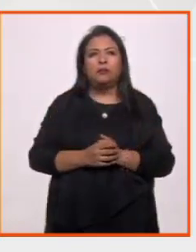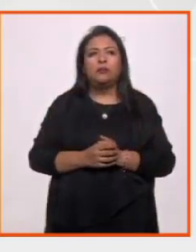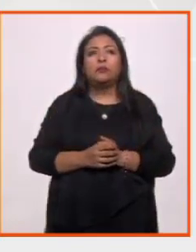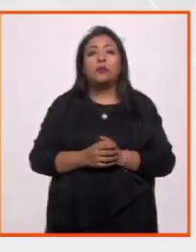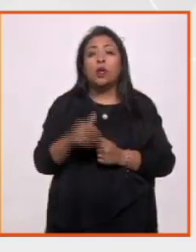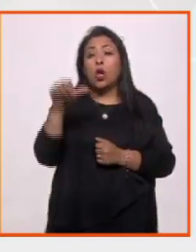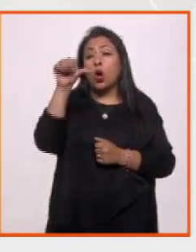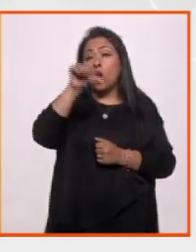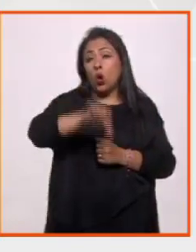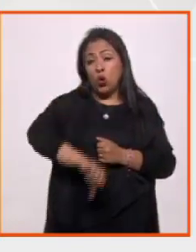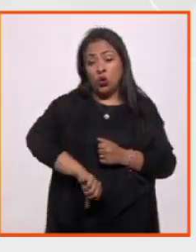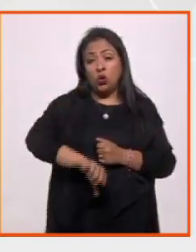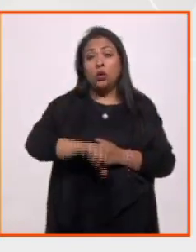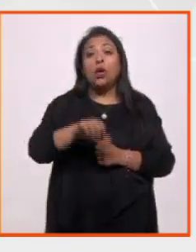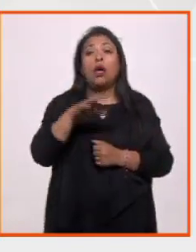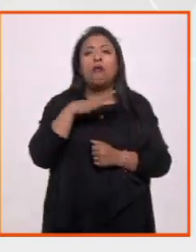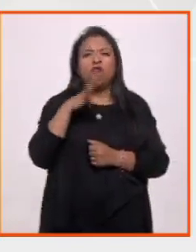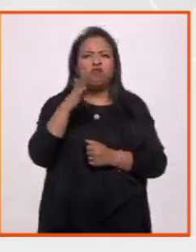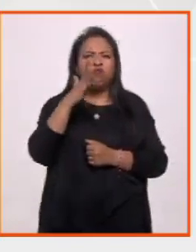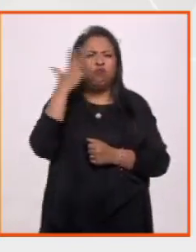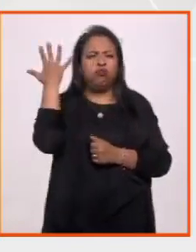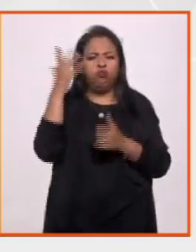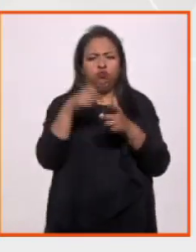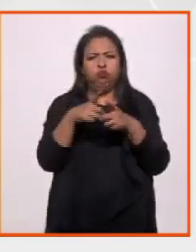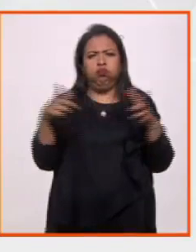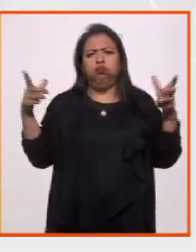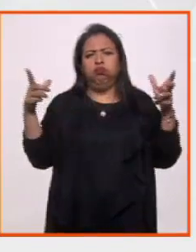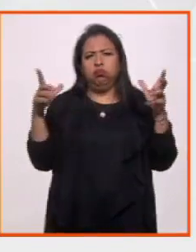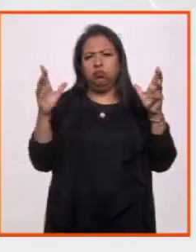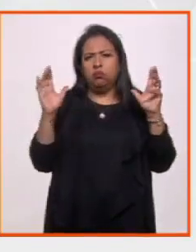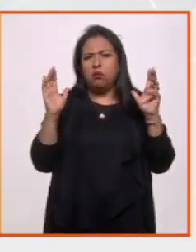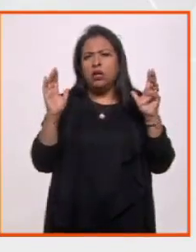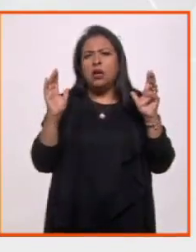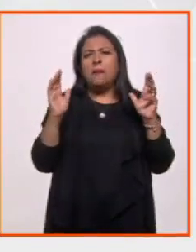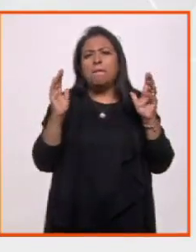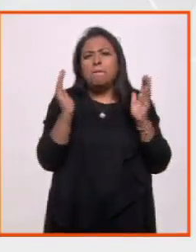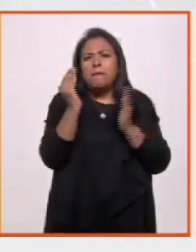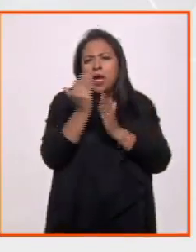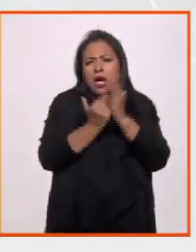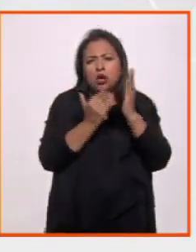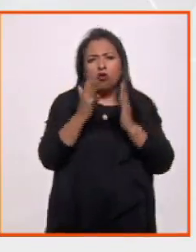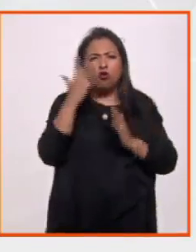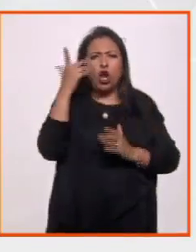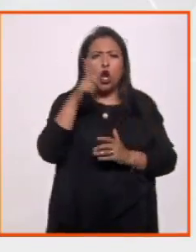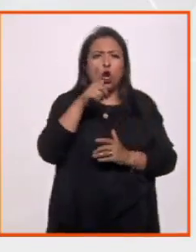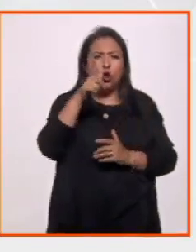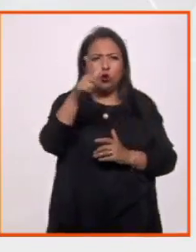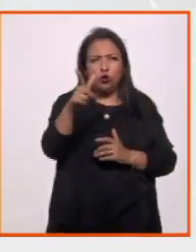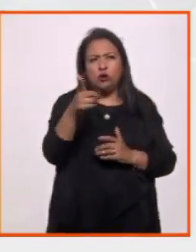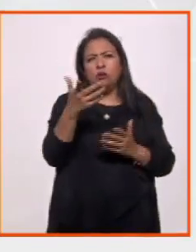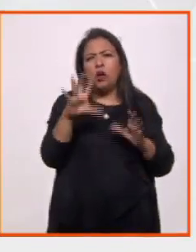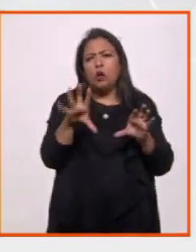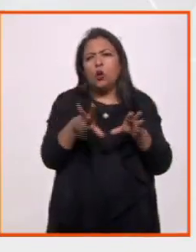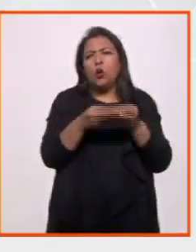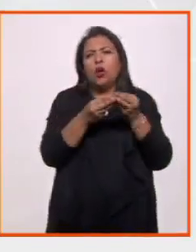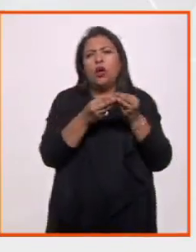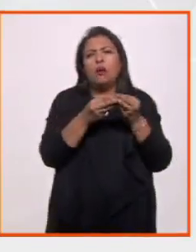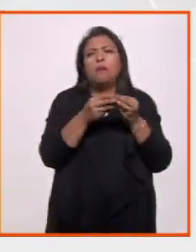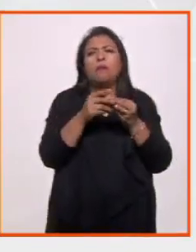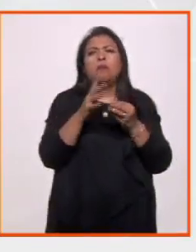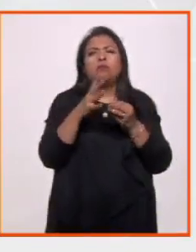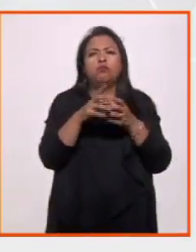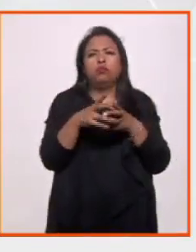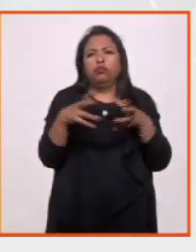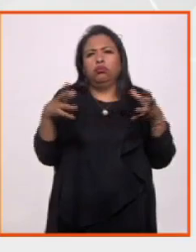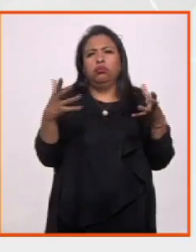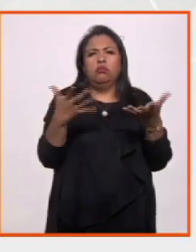Al día de hoy tenemos una velocidad de expansión que es mucho menor que la velocidad de la luz. En unidades astronómicas es una velocidad de